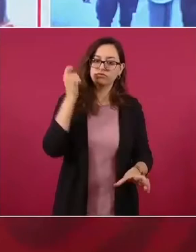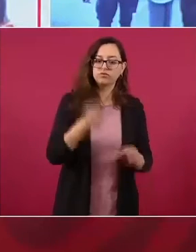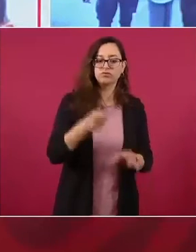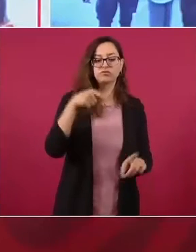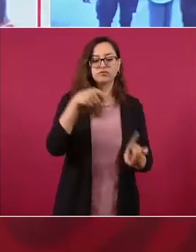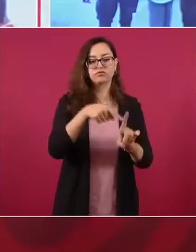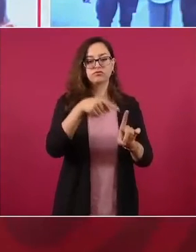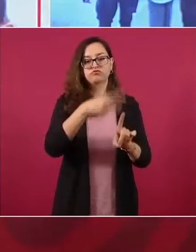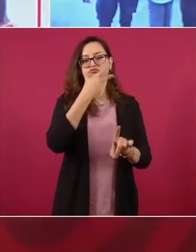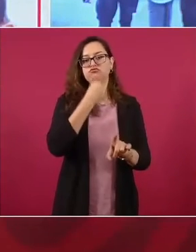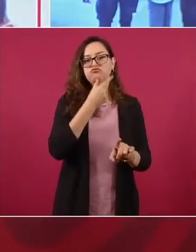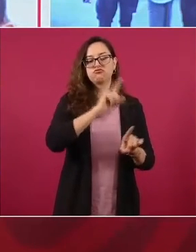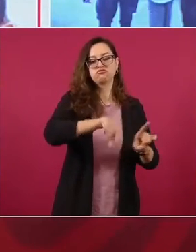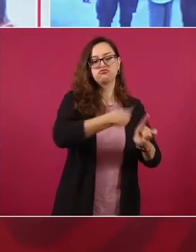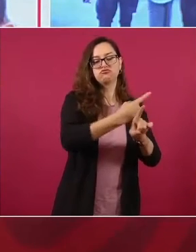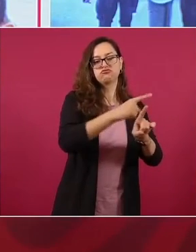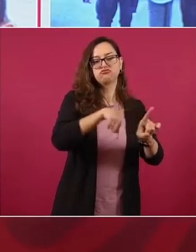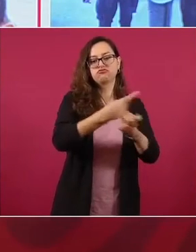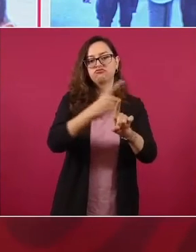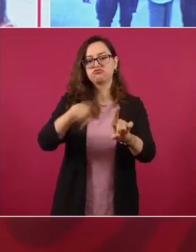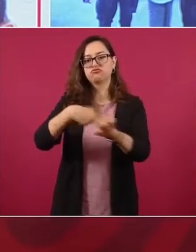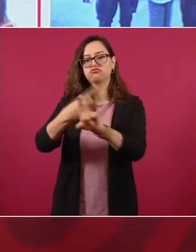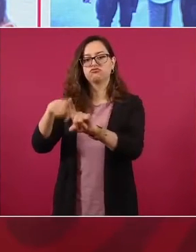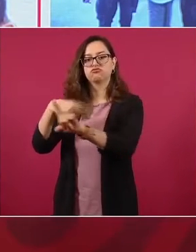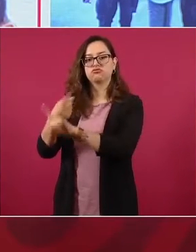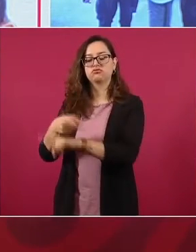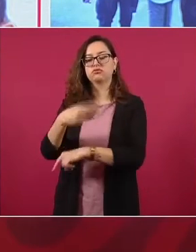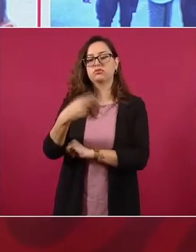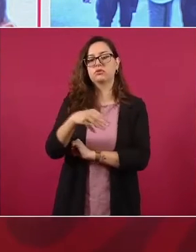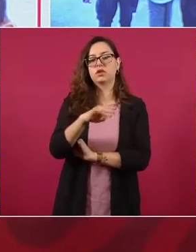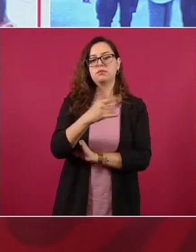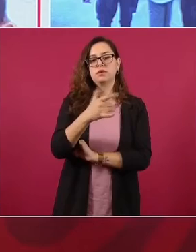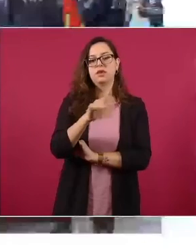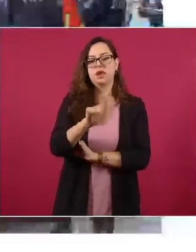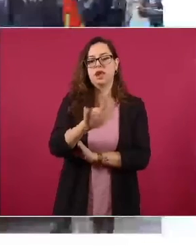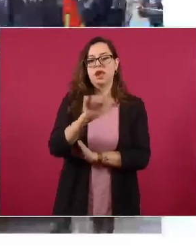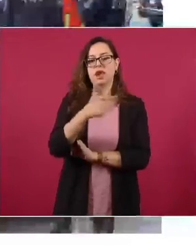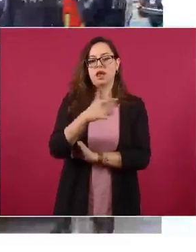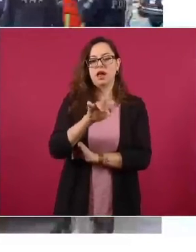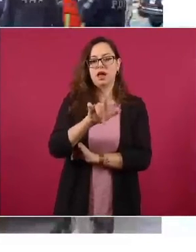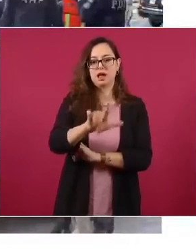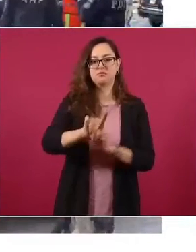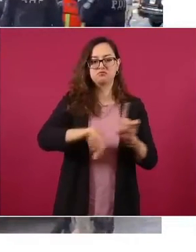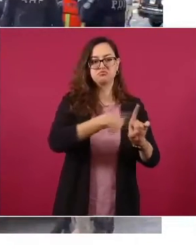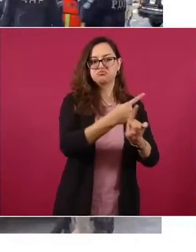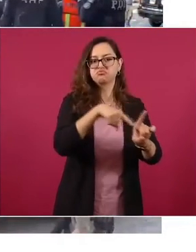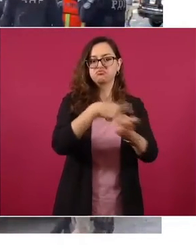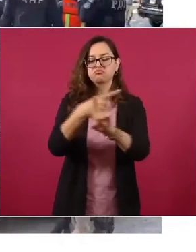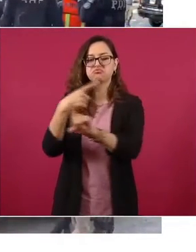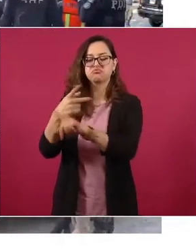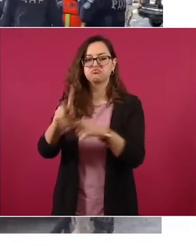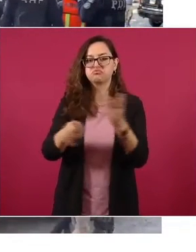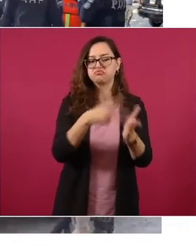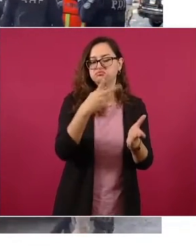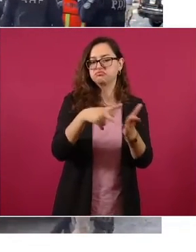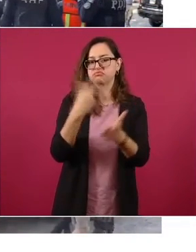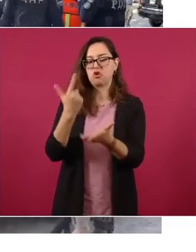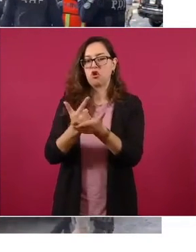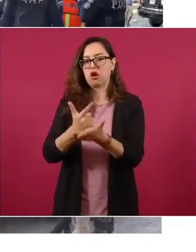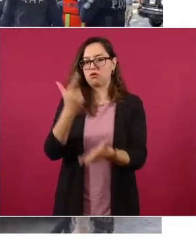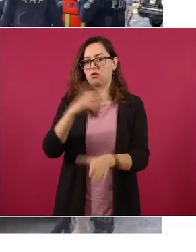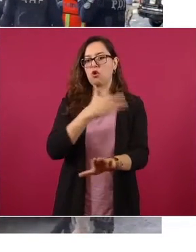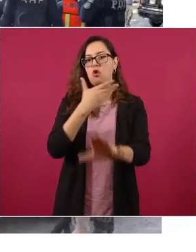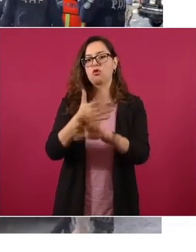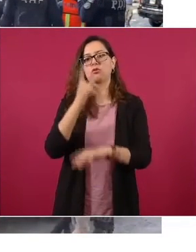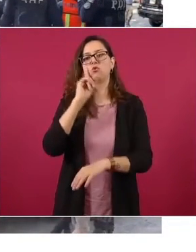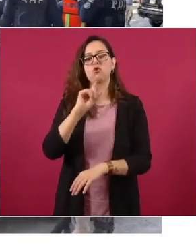violador serial, Miguel Ángel N., quien cometía estos delitos muy graves en contra de las